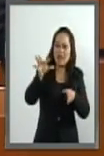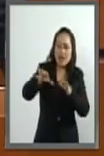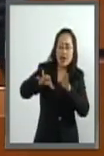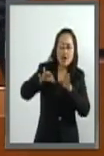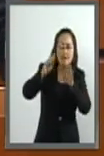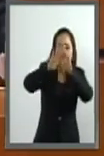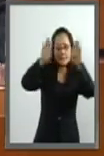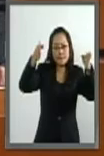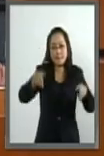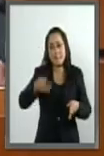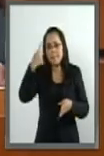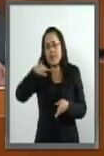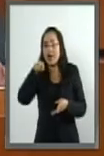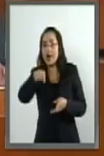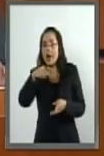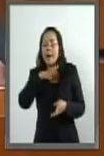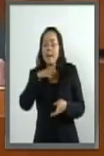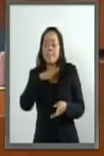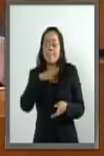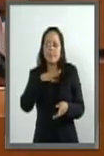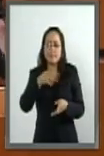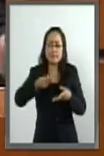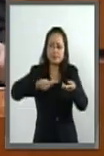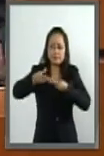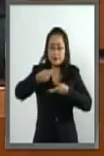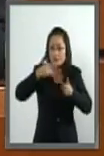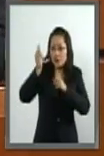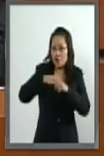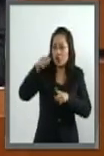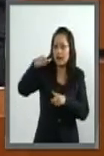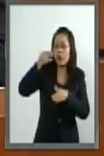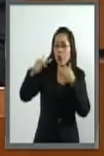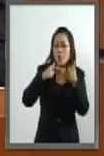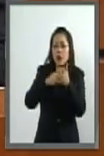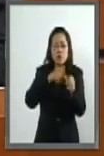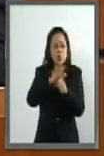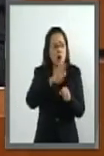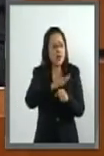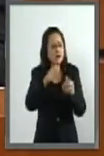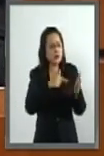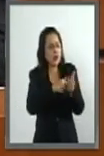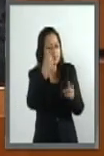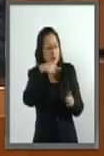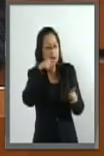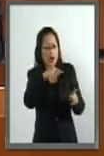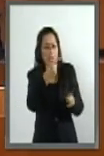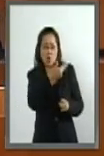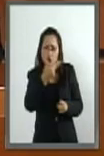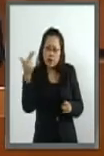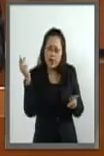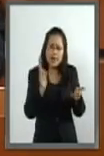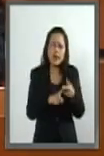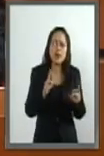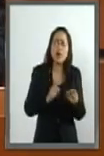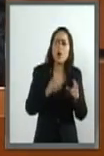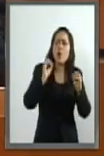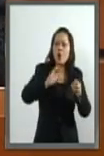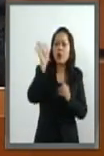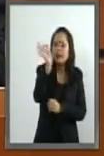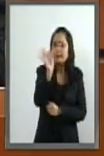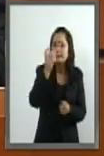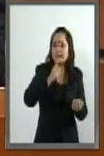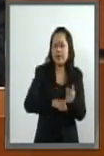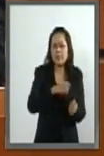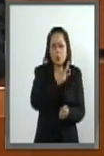y femeninos, cuando menos en establecimientos autorizados para el hospedaje y para expender e